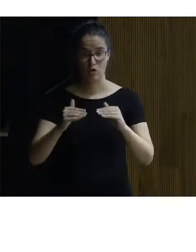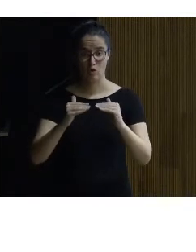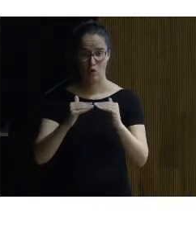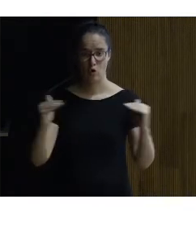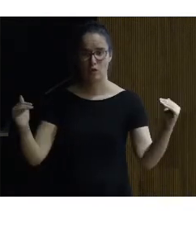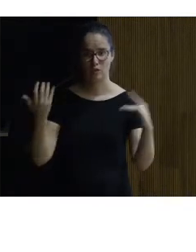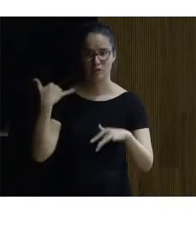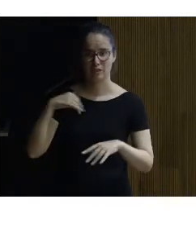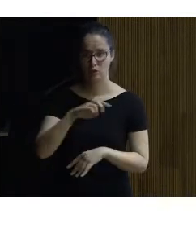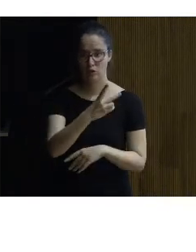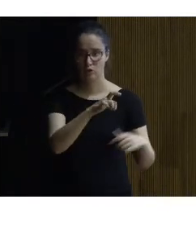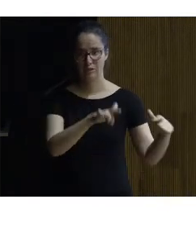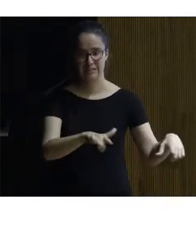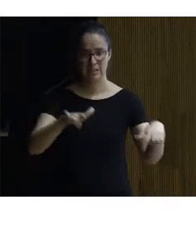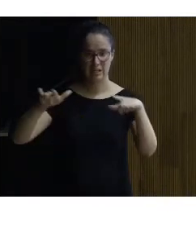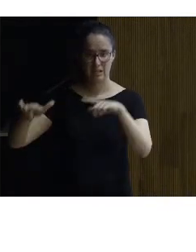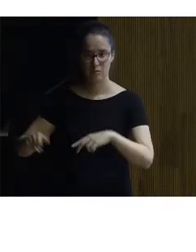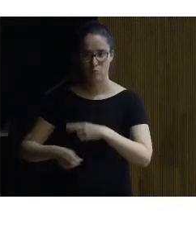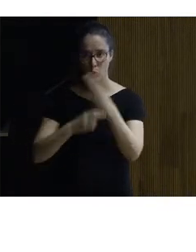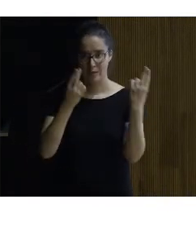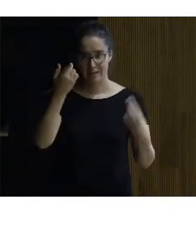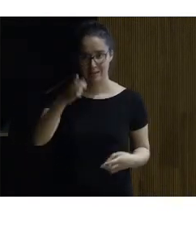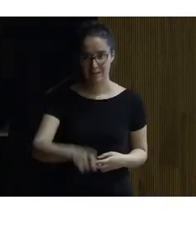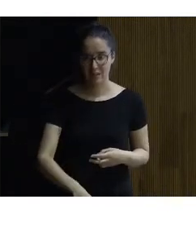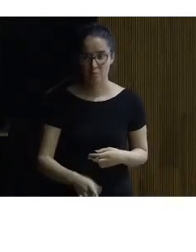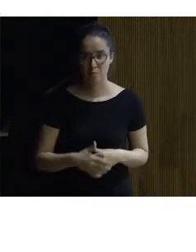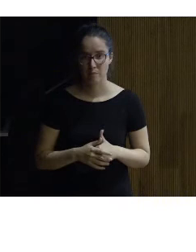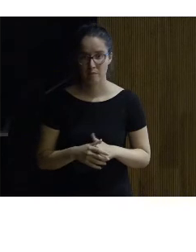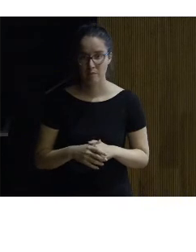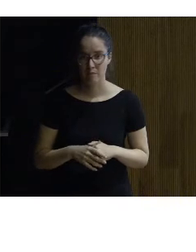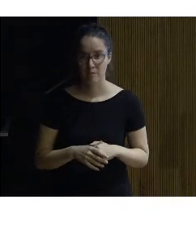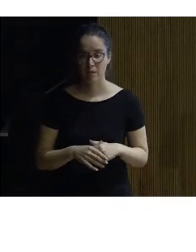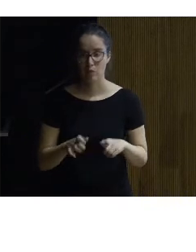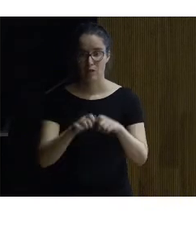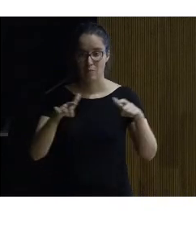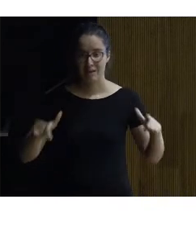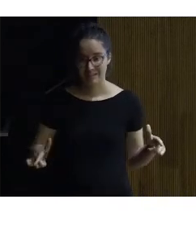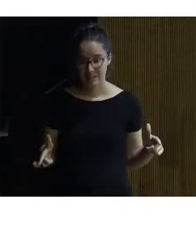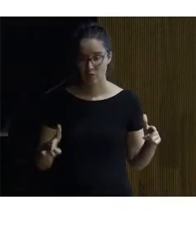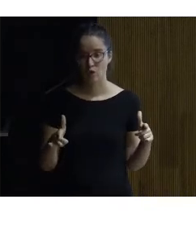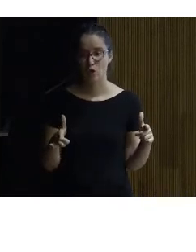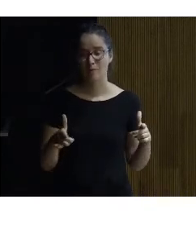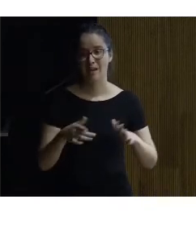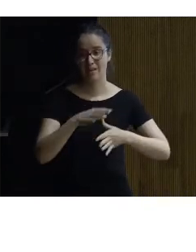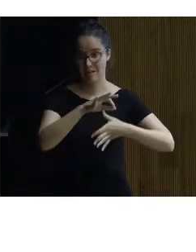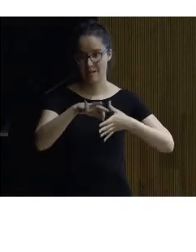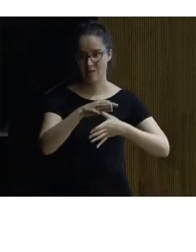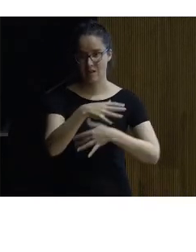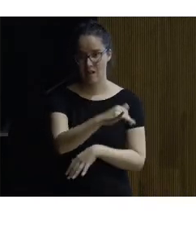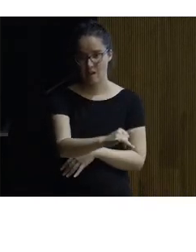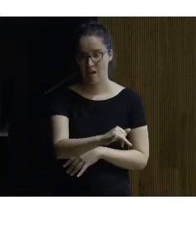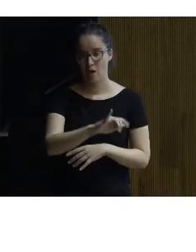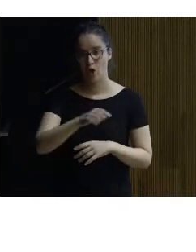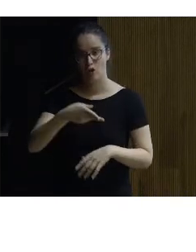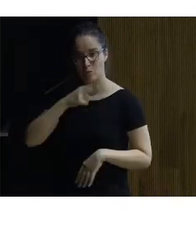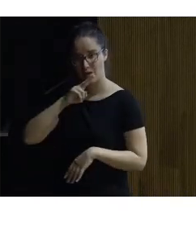las dos salas también públicas la plataforma en la que se instala la cafetería los